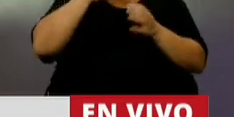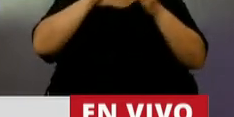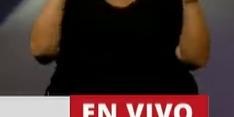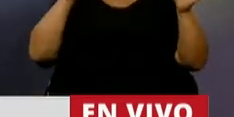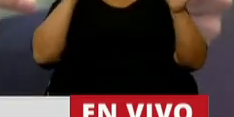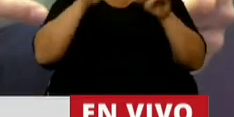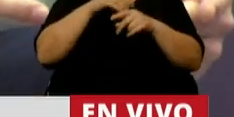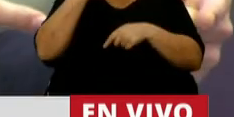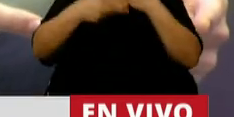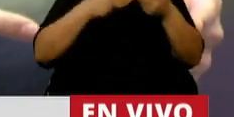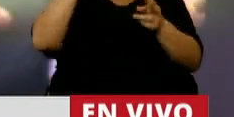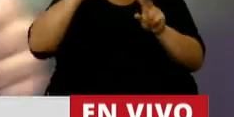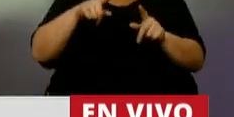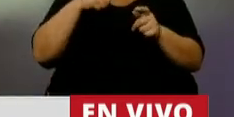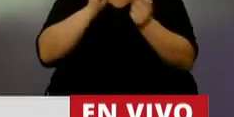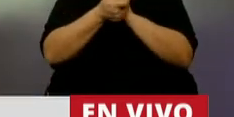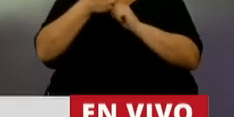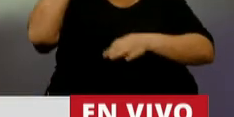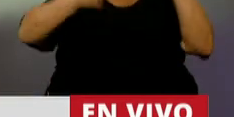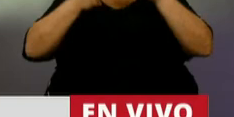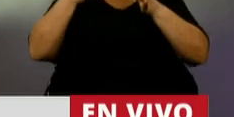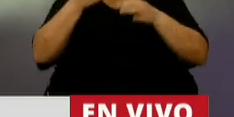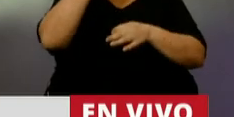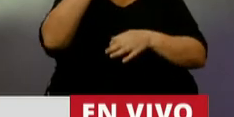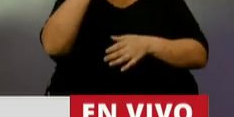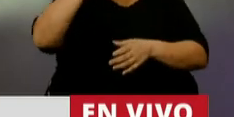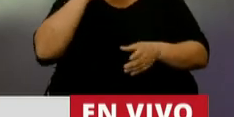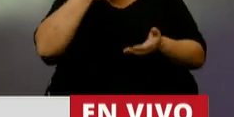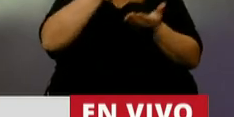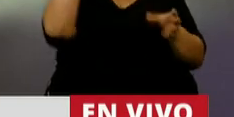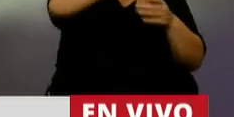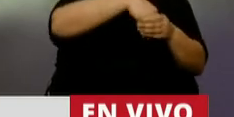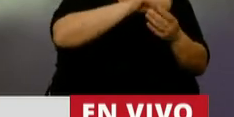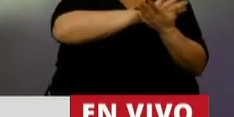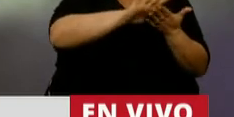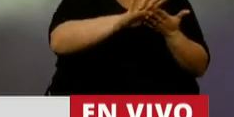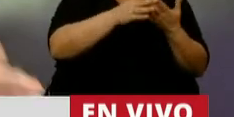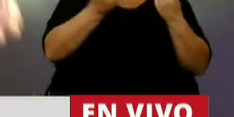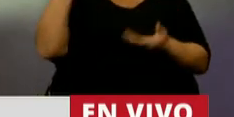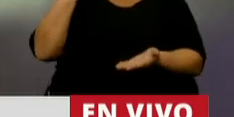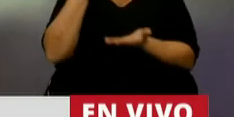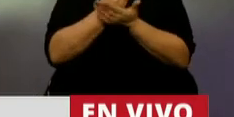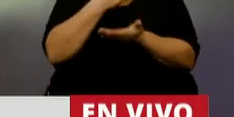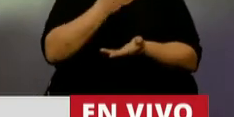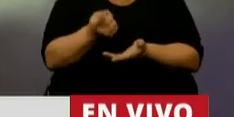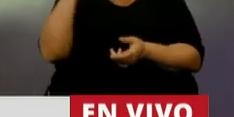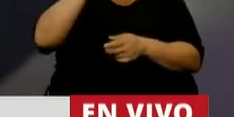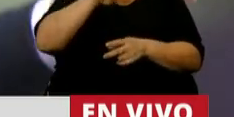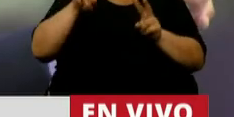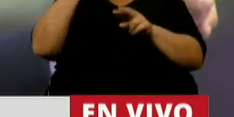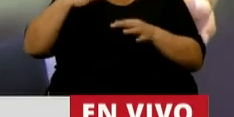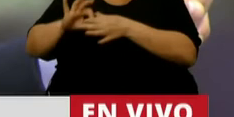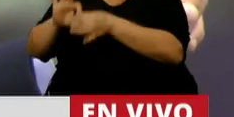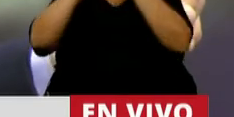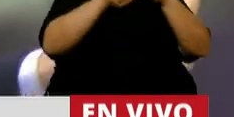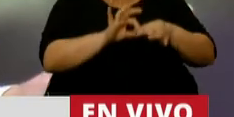democracia e impulsó una reforma judicial que mete por la ventana a 23 jueces. Porque cuando asumió, dijo que venía a unir a todos